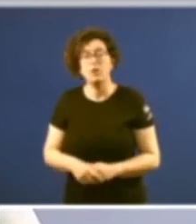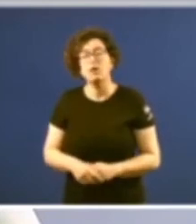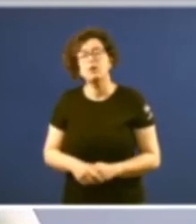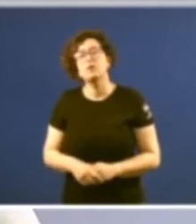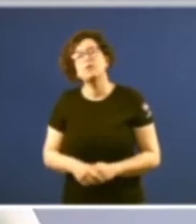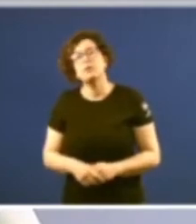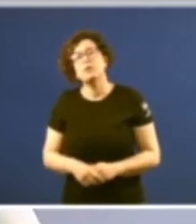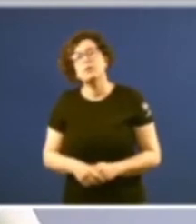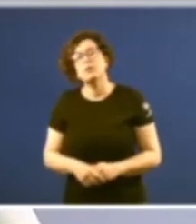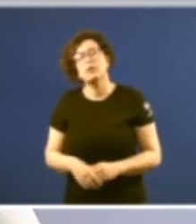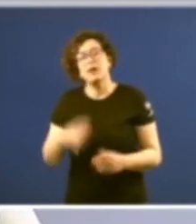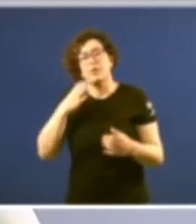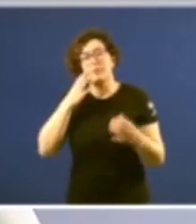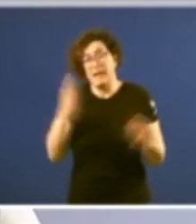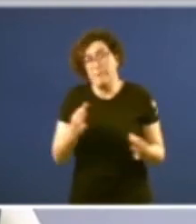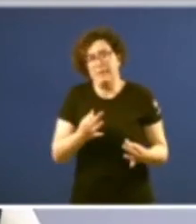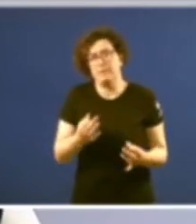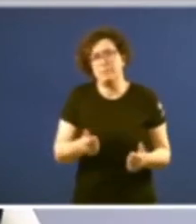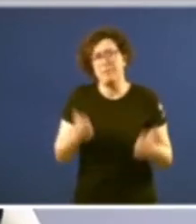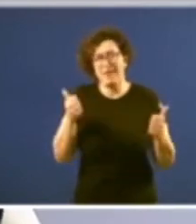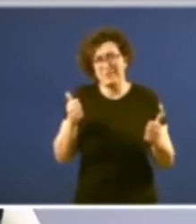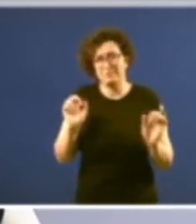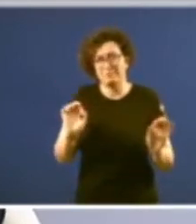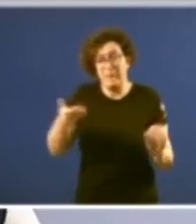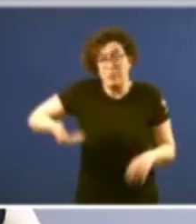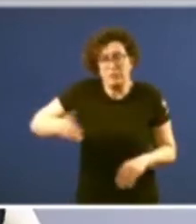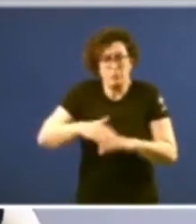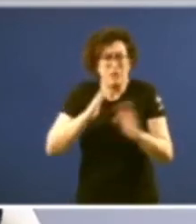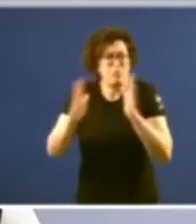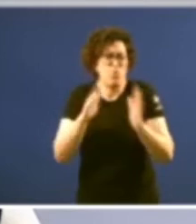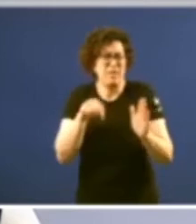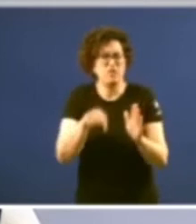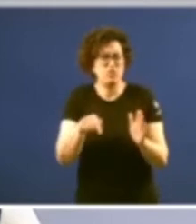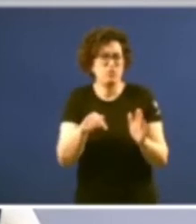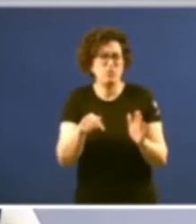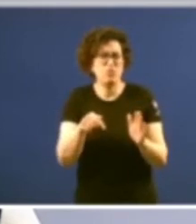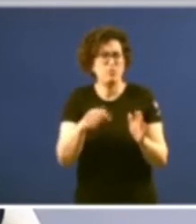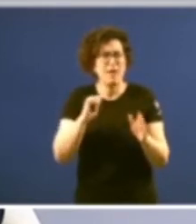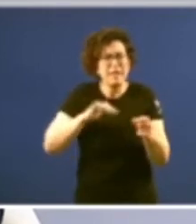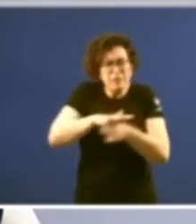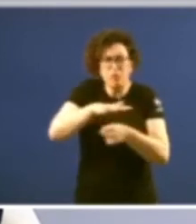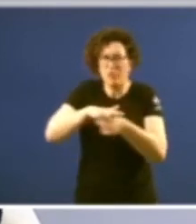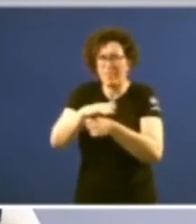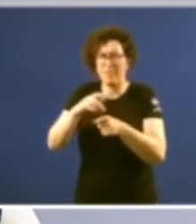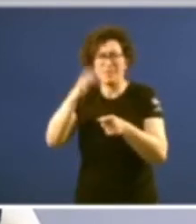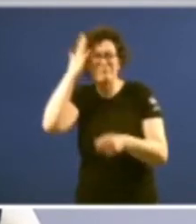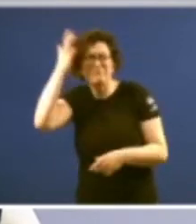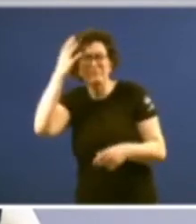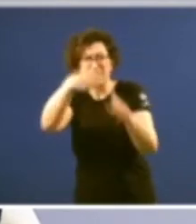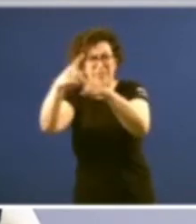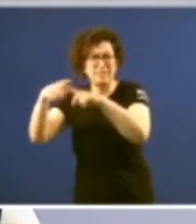o realmente importante sobre todo cando nestos momentos estamos vivindo correntes políticas ideológicas